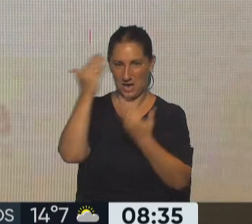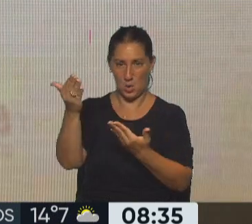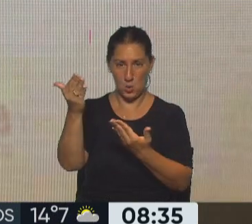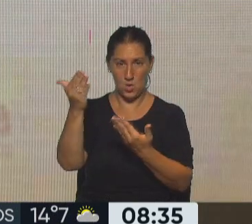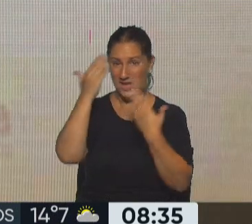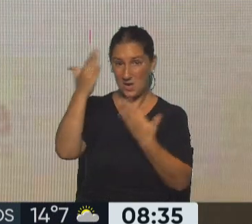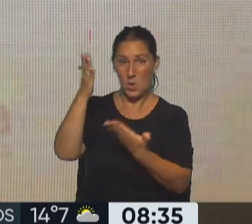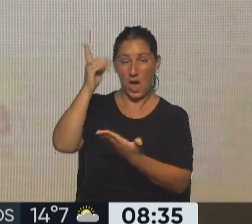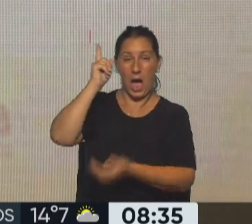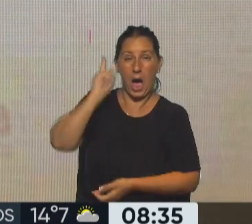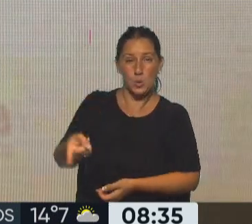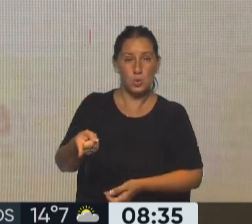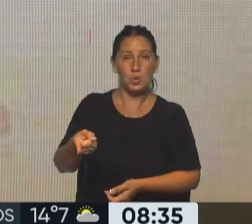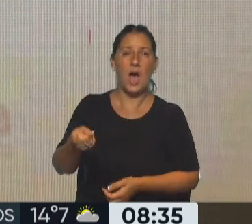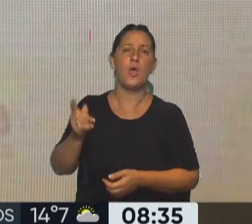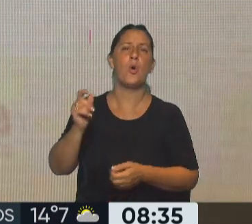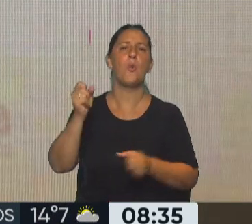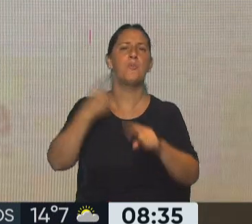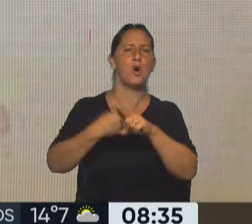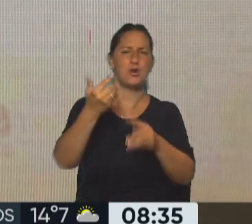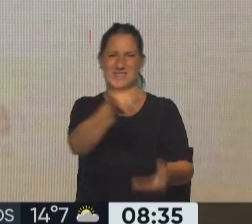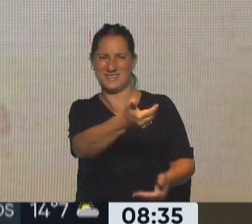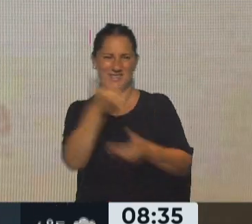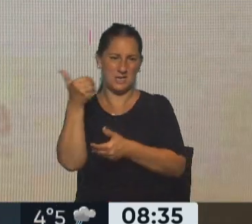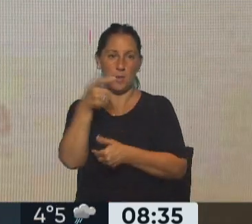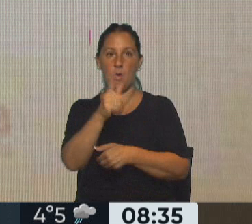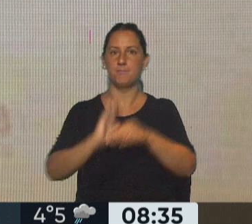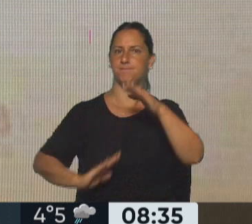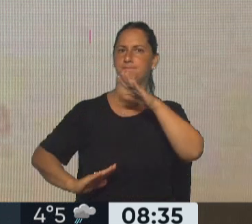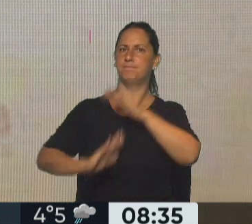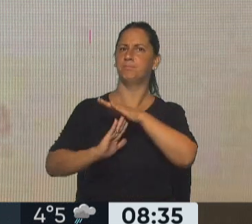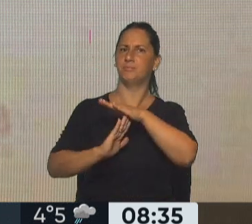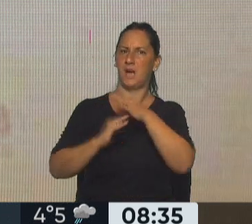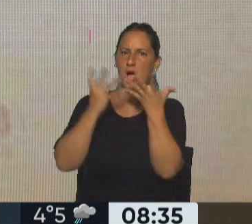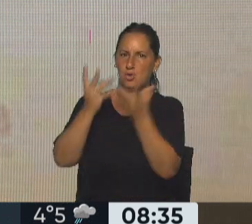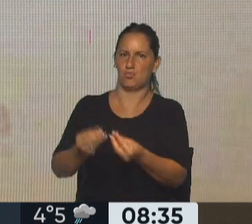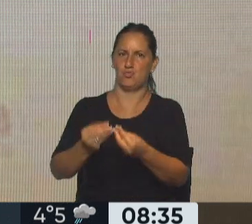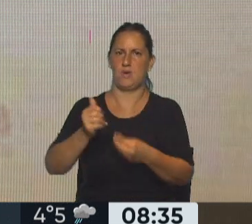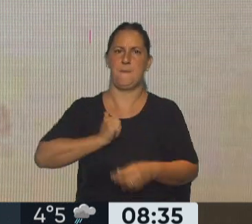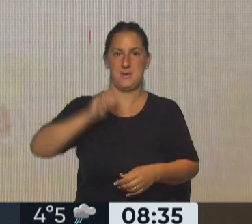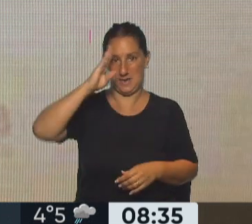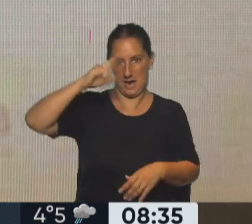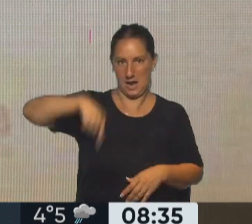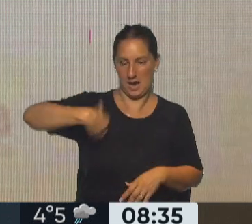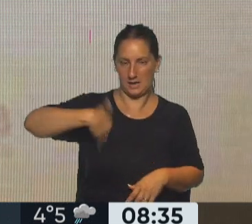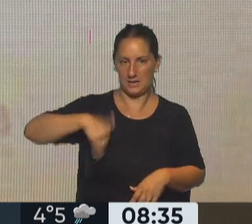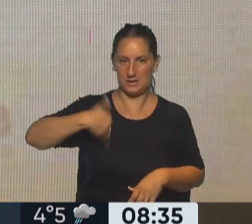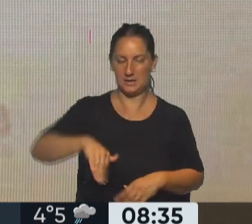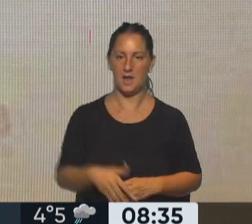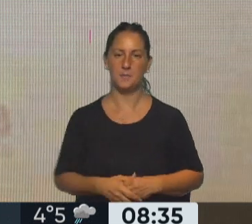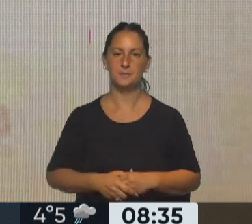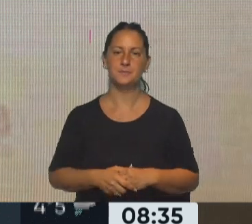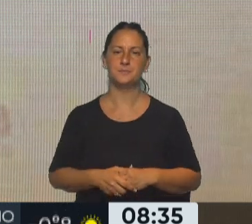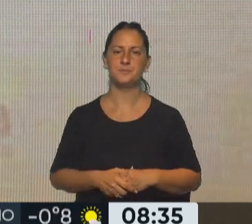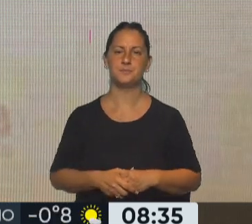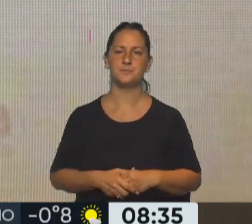acusado de delitos de lesa humanidad, de ser la pata civil de la dictadura en la República Argentina. En este caso,